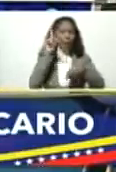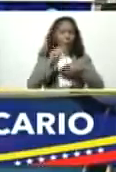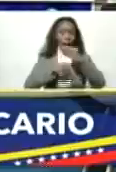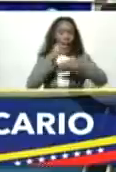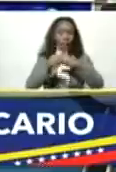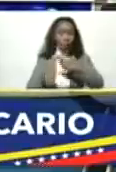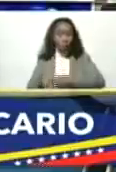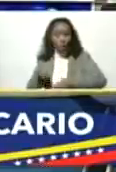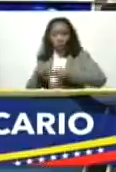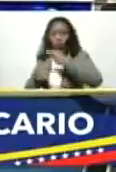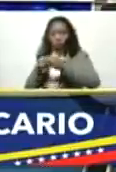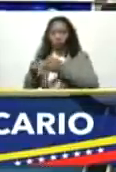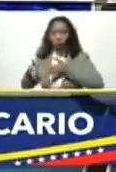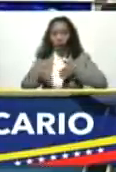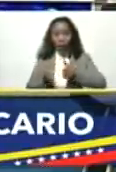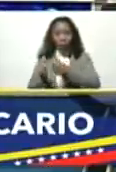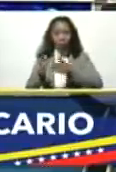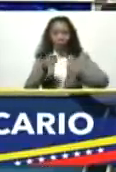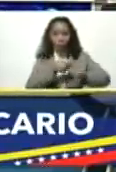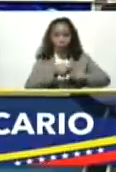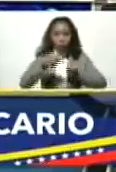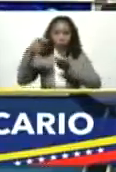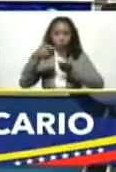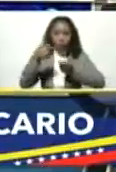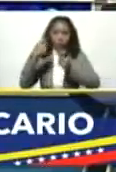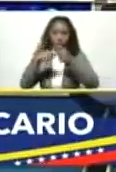construyendo las rutas de exportación